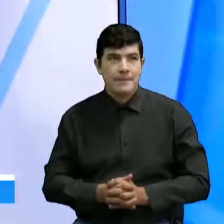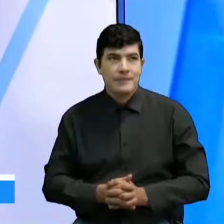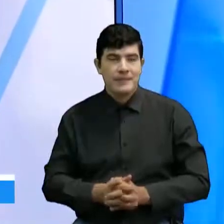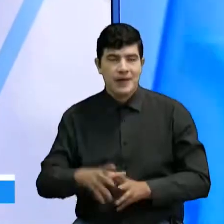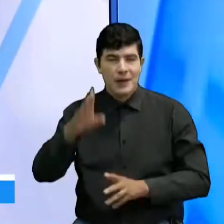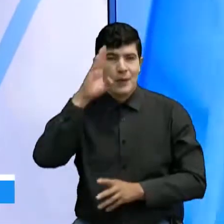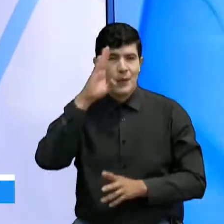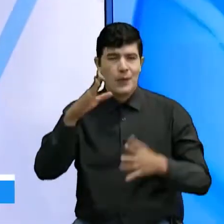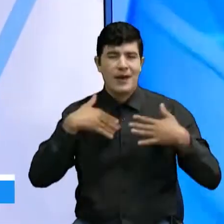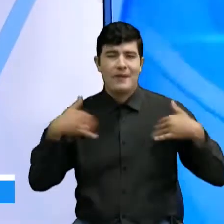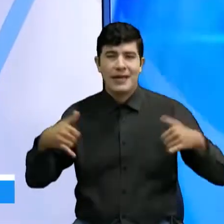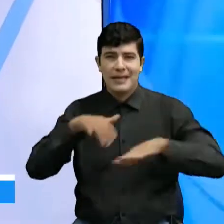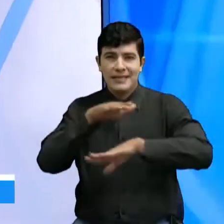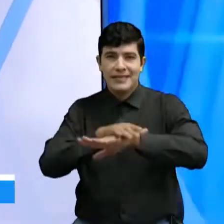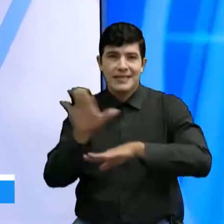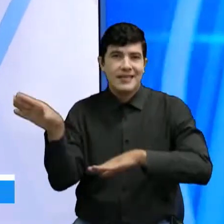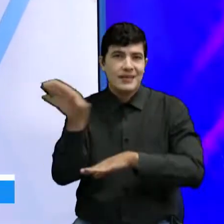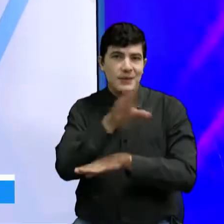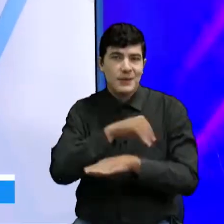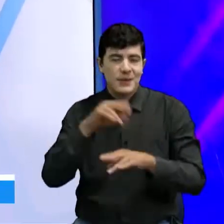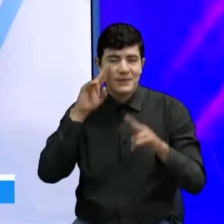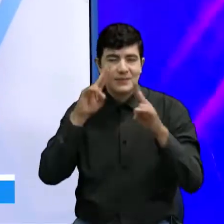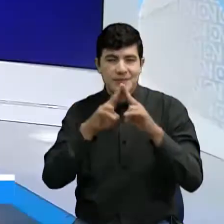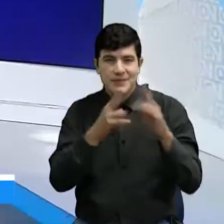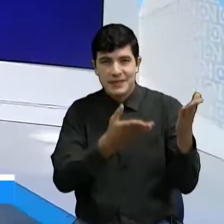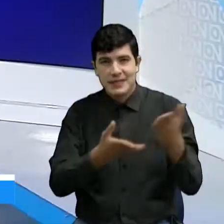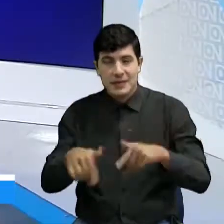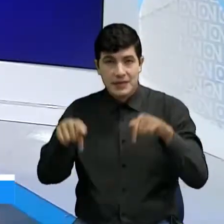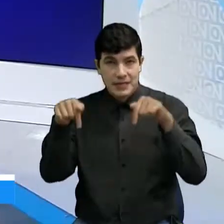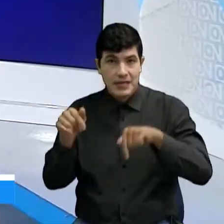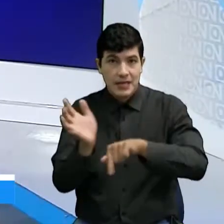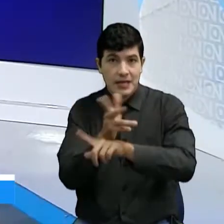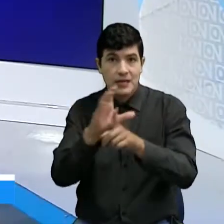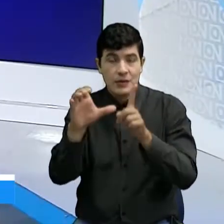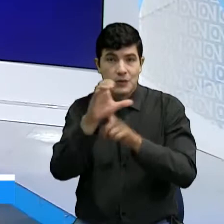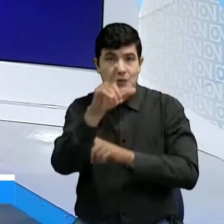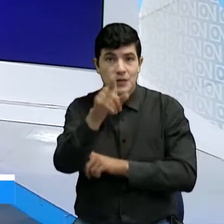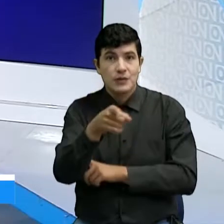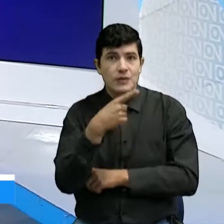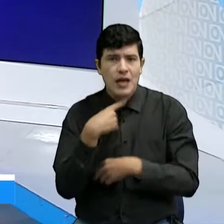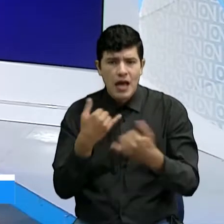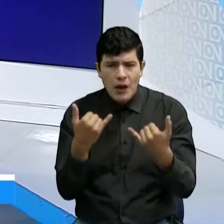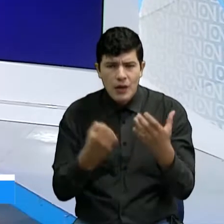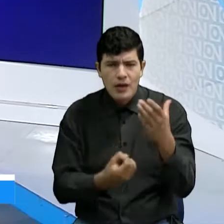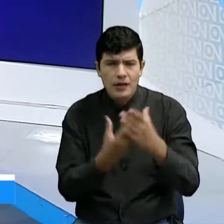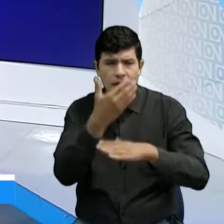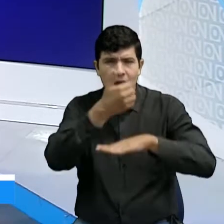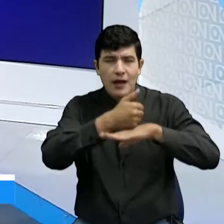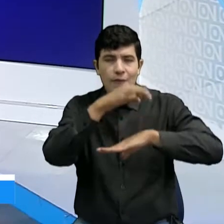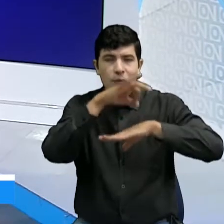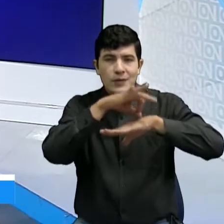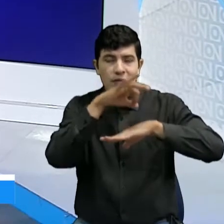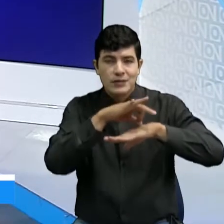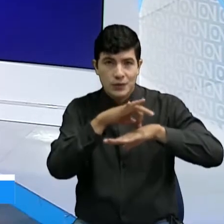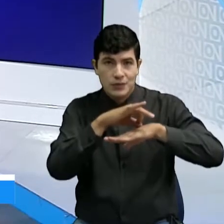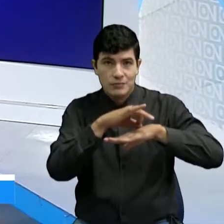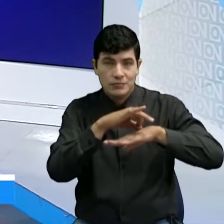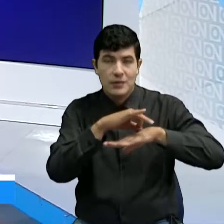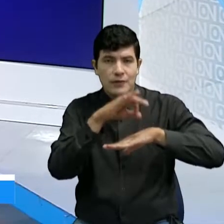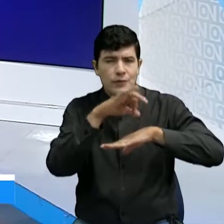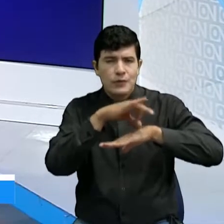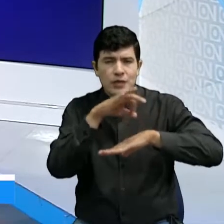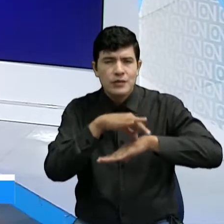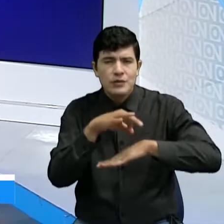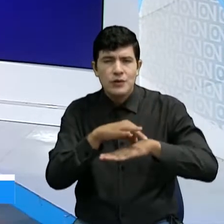Hola, feliz tarde para todos. Bienvenidos a Entretenimiento del canal Troy. Comenzamos hablando de la fundación sin ánimo de lucro Paticas al Rescate, que